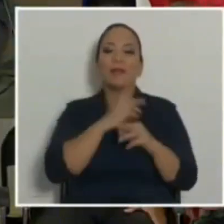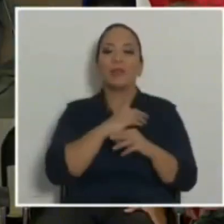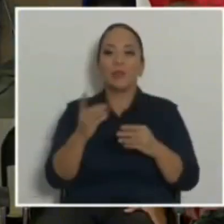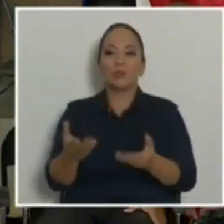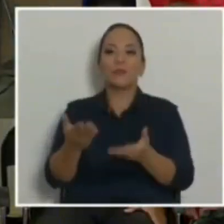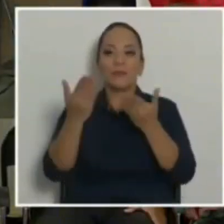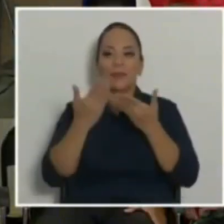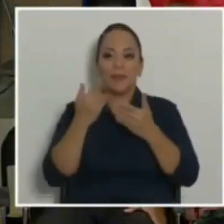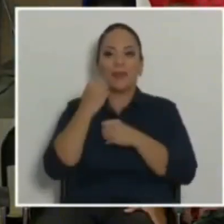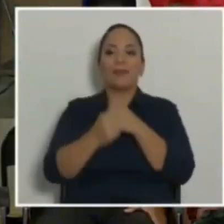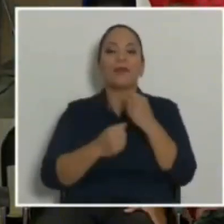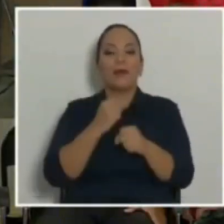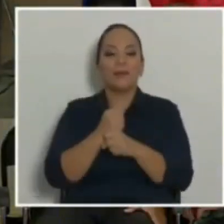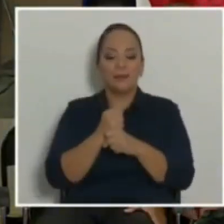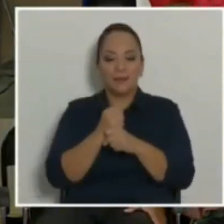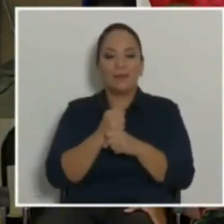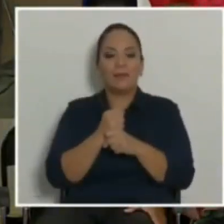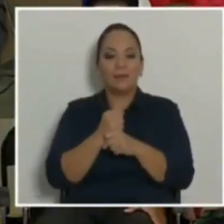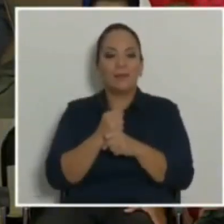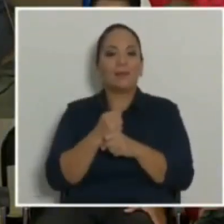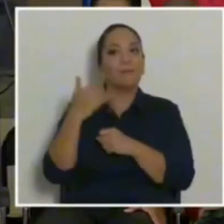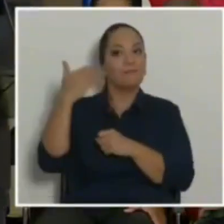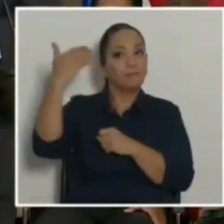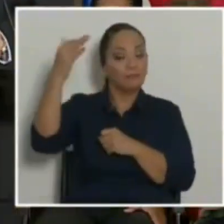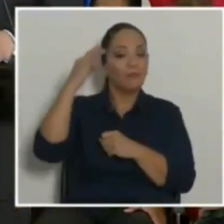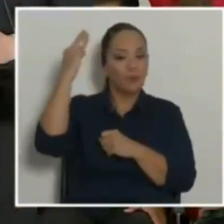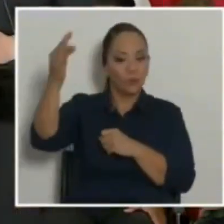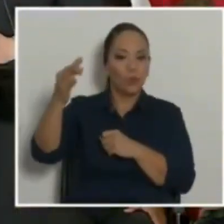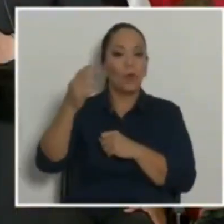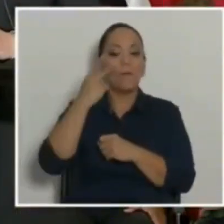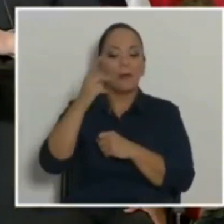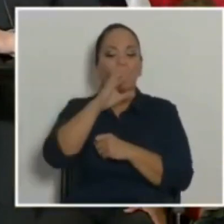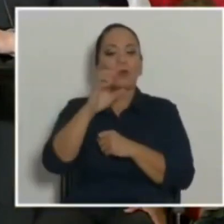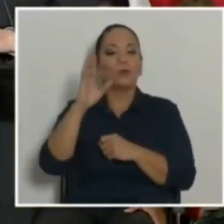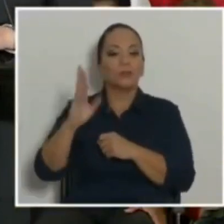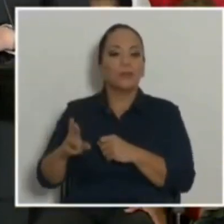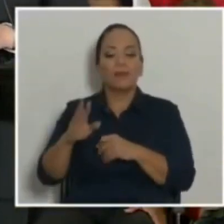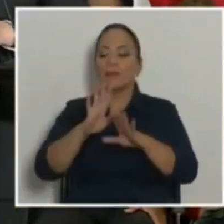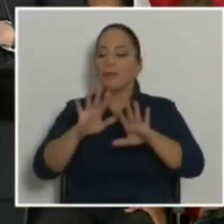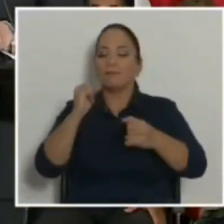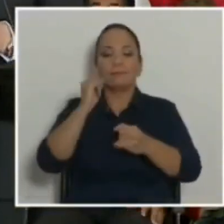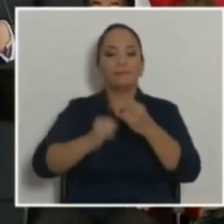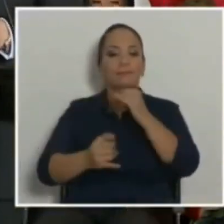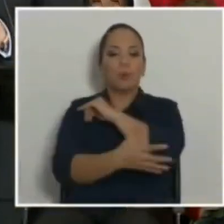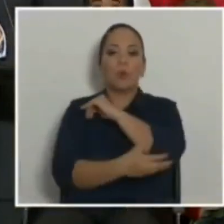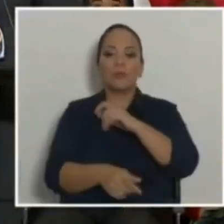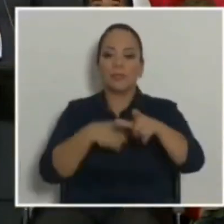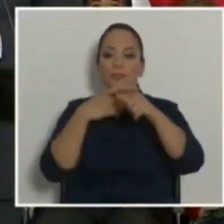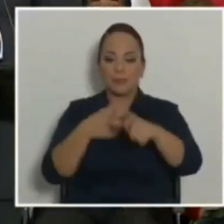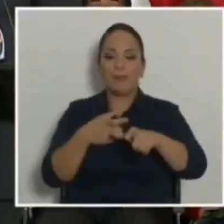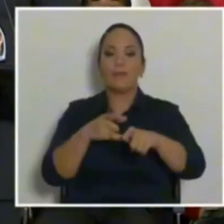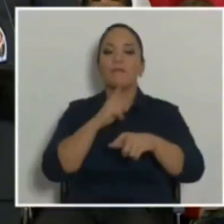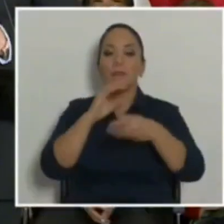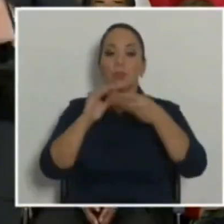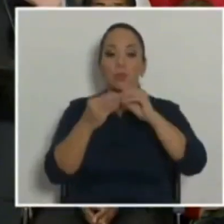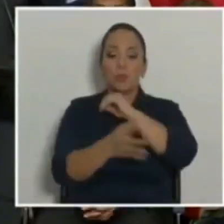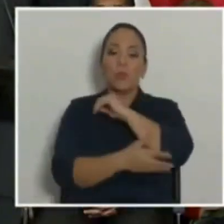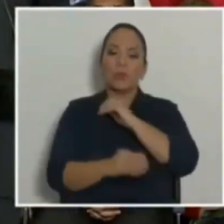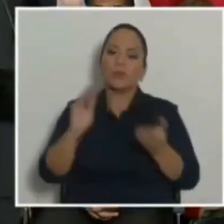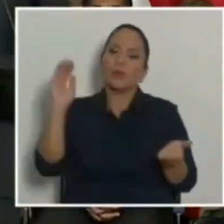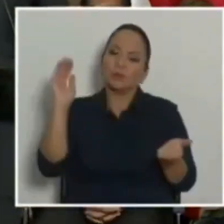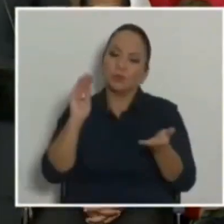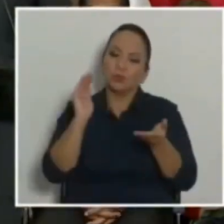más allá de este gobierno para ver que en Costa Rica se elimine la pobreza extrema y bajemos verdaderamente los números de pobreza.